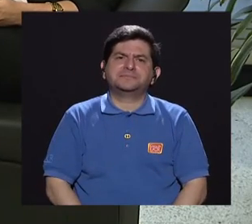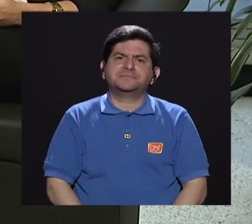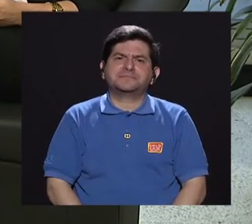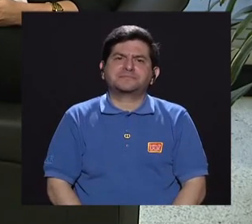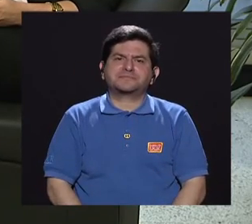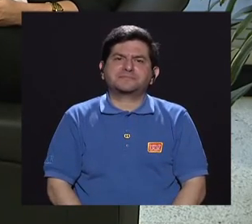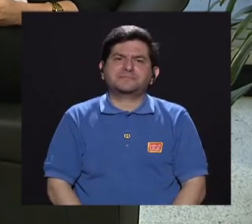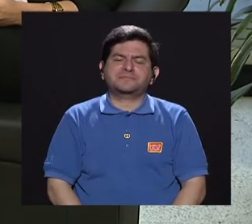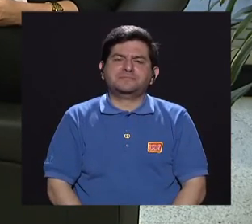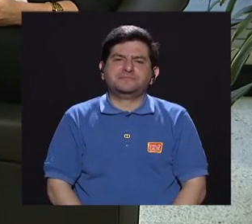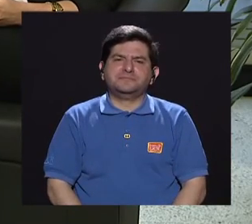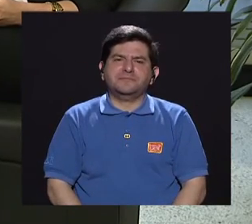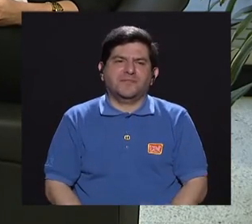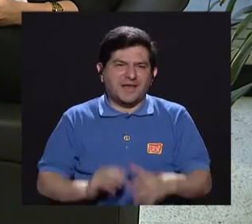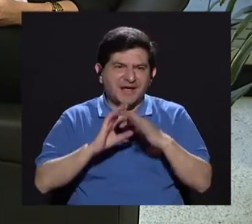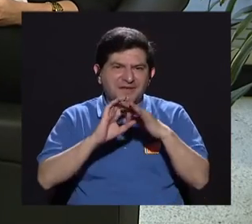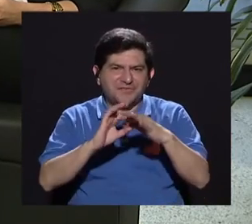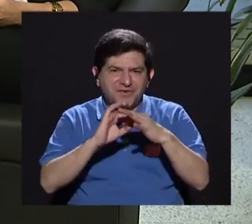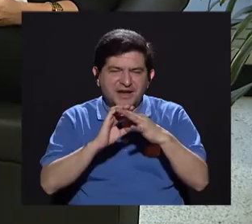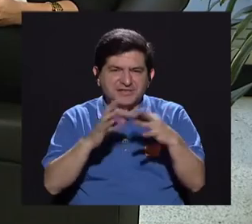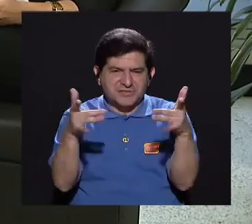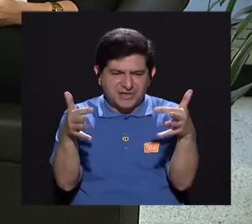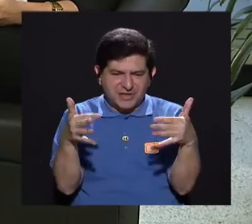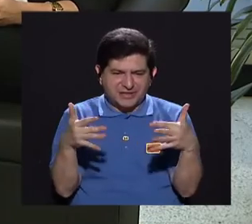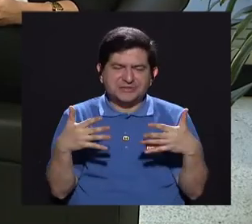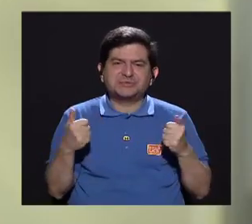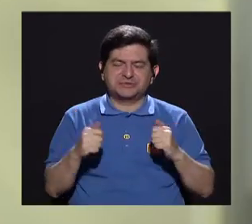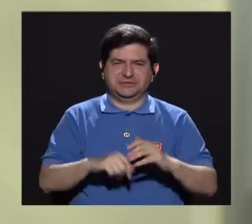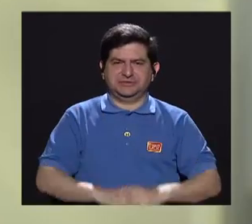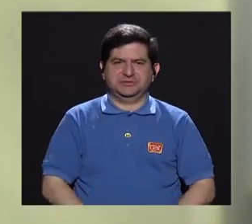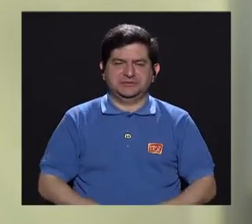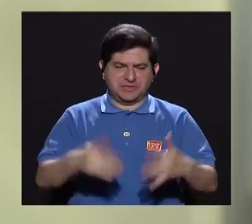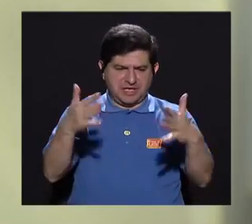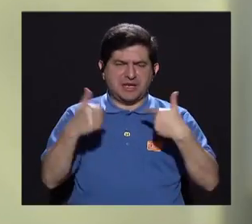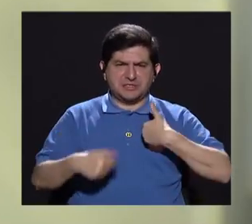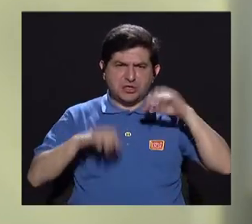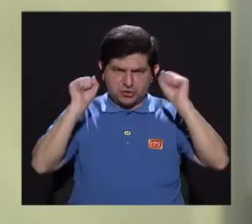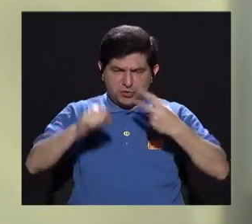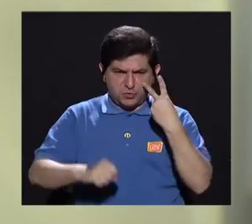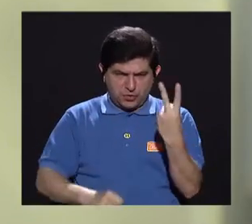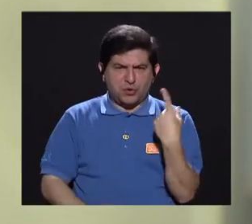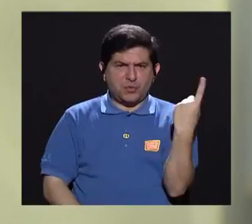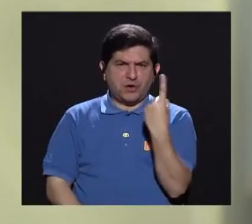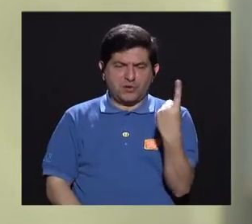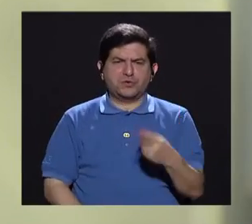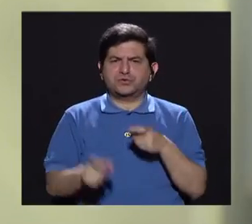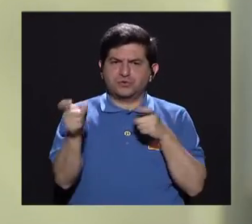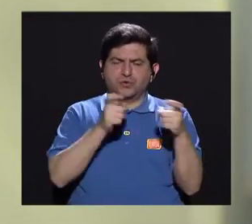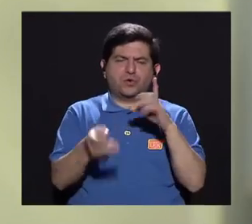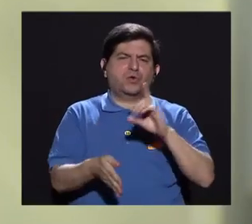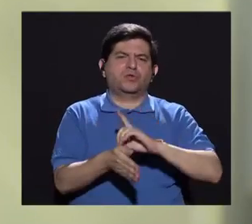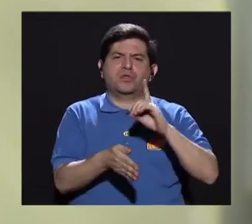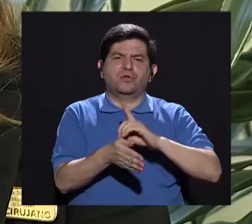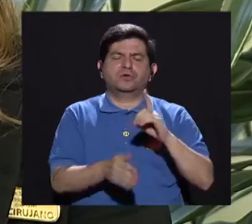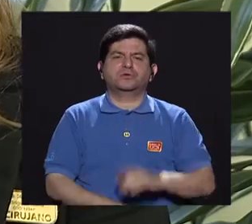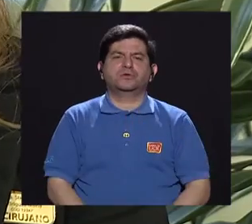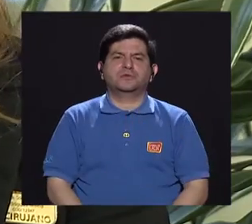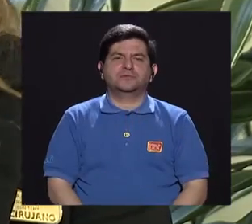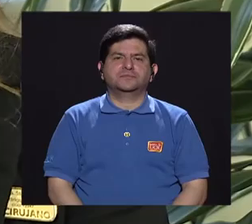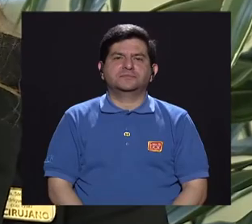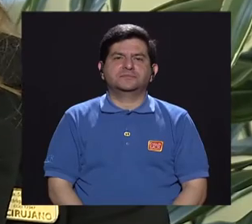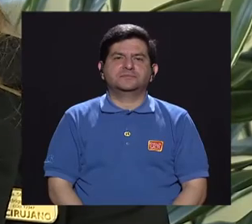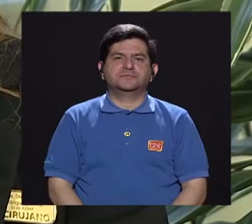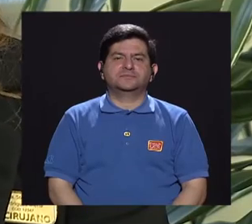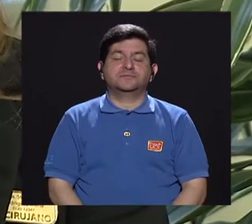Bueno, y propiamente en relación al expediente, ¿el expediente yo lo puedo ver o es únicamente el manejo del médico? Sí